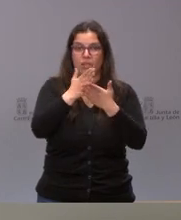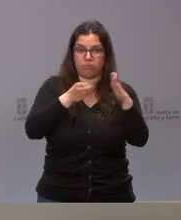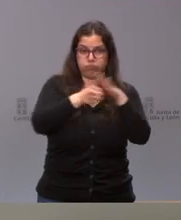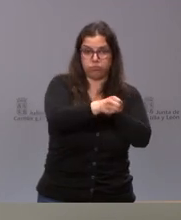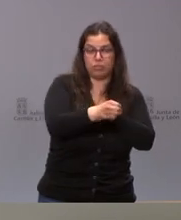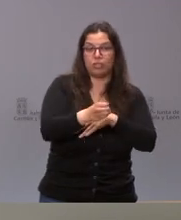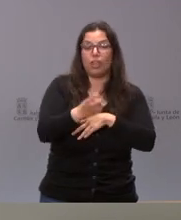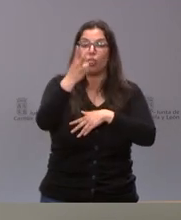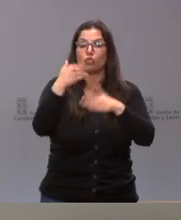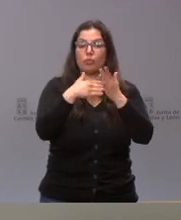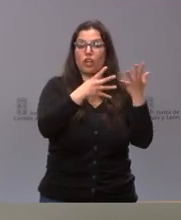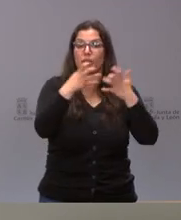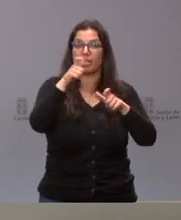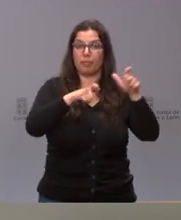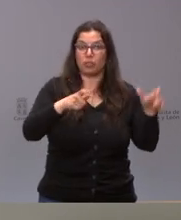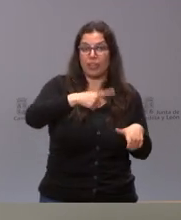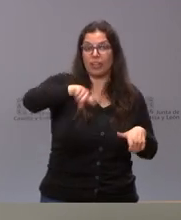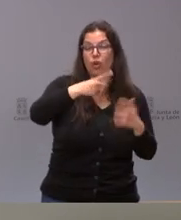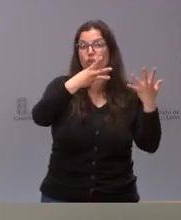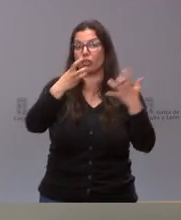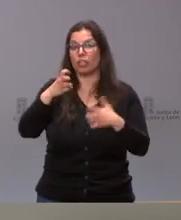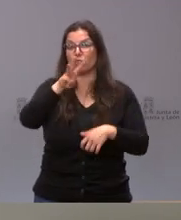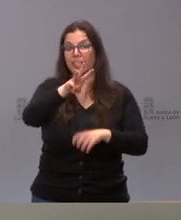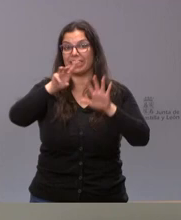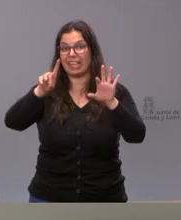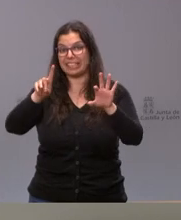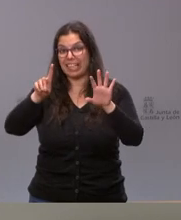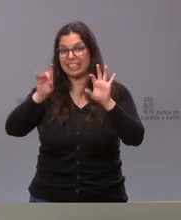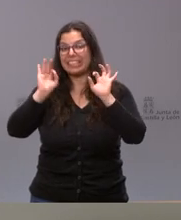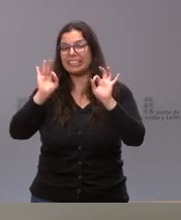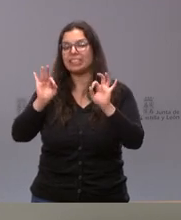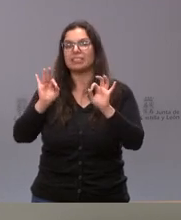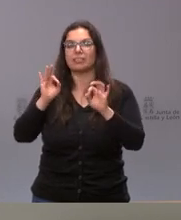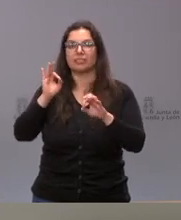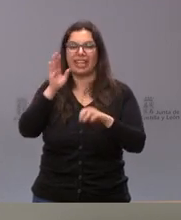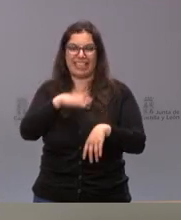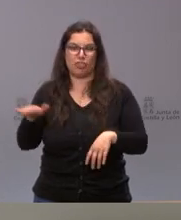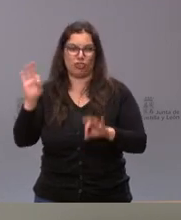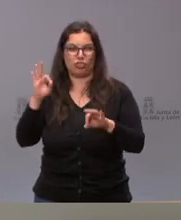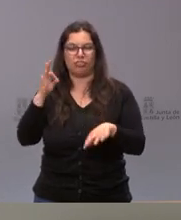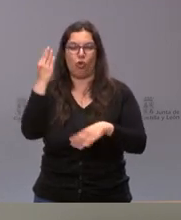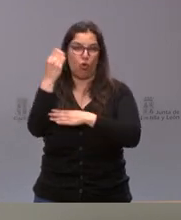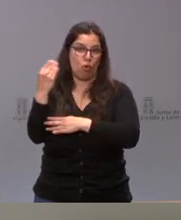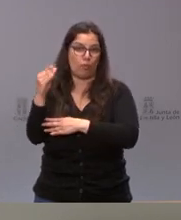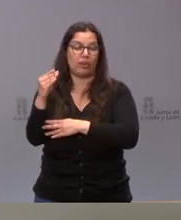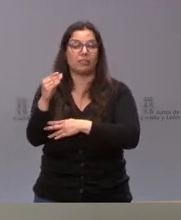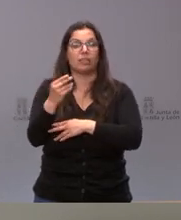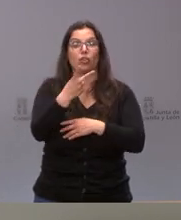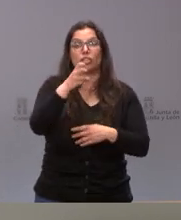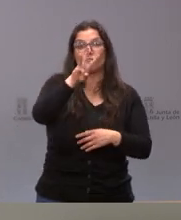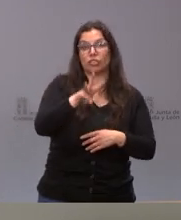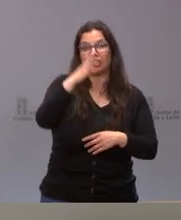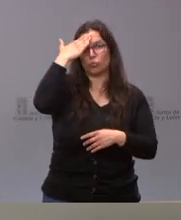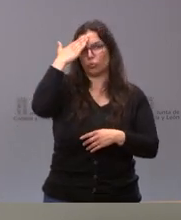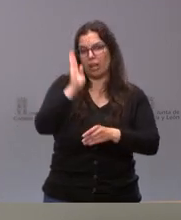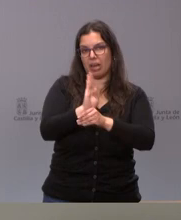personas procedentes de Ucrania, 836 están en el sistema educativo y 203 son menores en guarda provisional. Nos